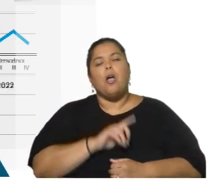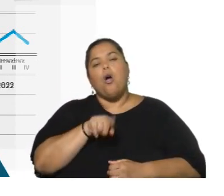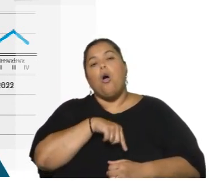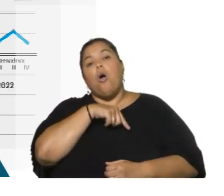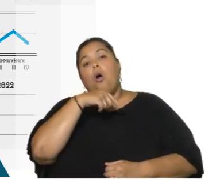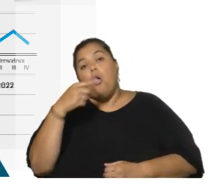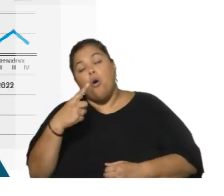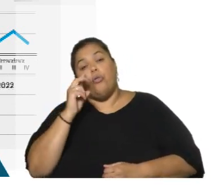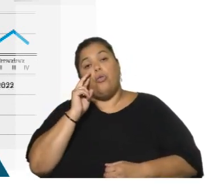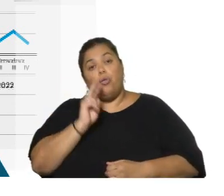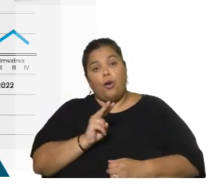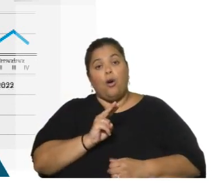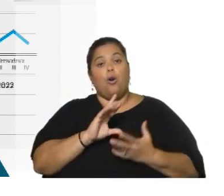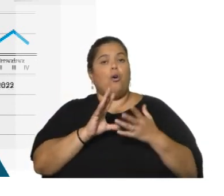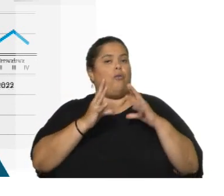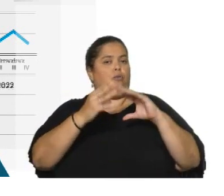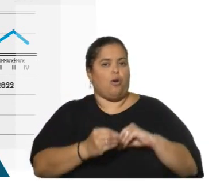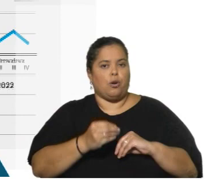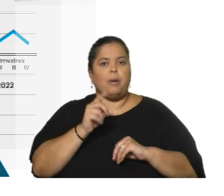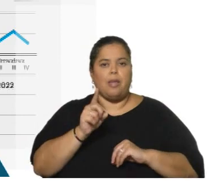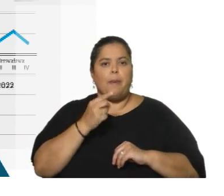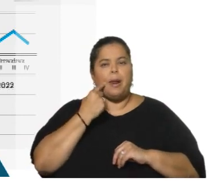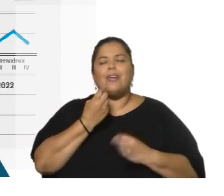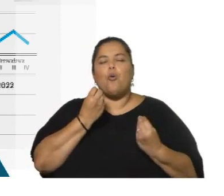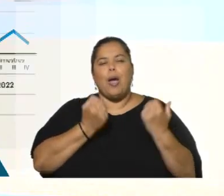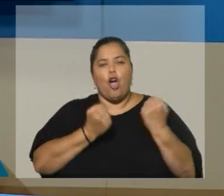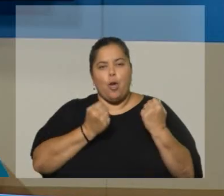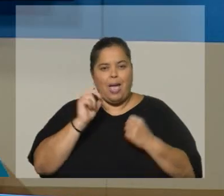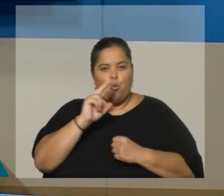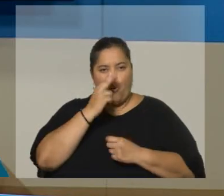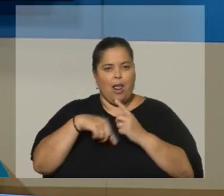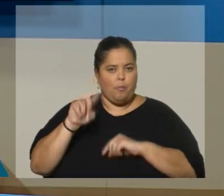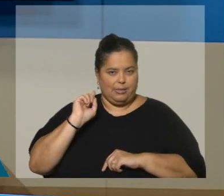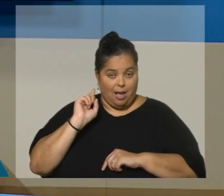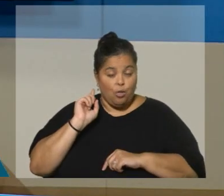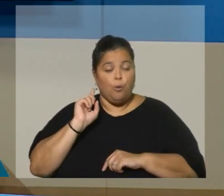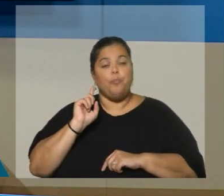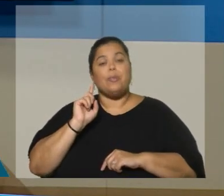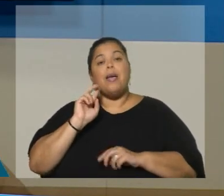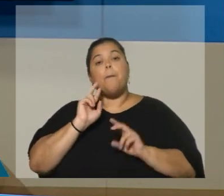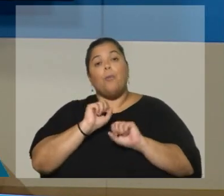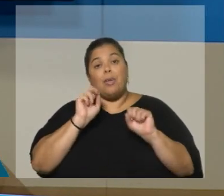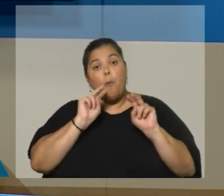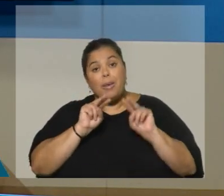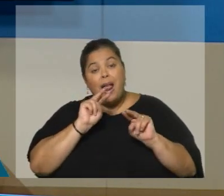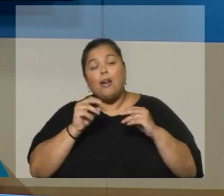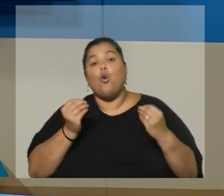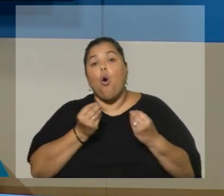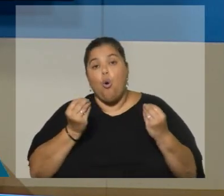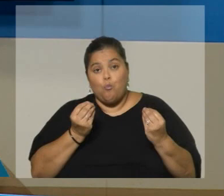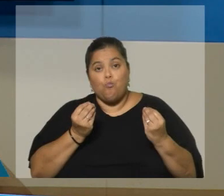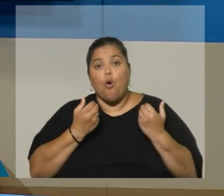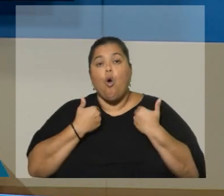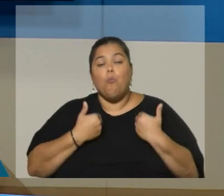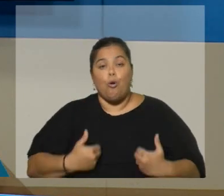mirar, haciendo acercamientos a estos números sobre la economía uruguaya 2022, es observar la performance también a